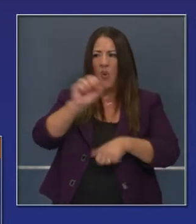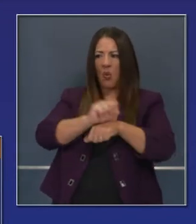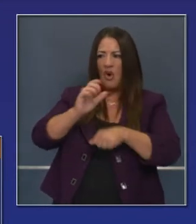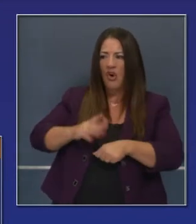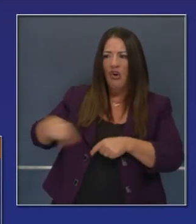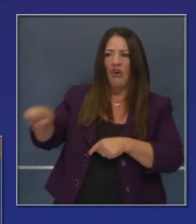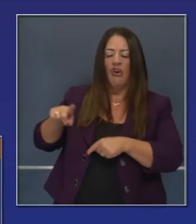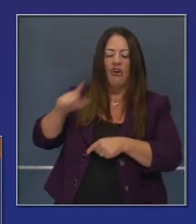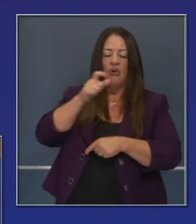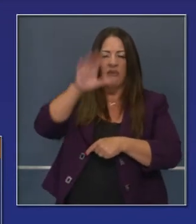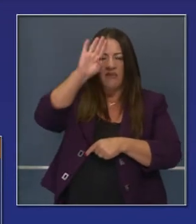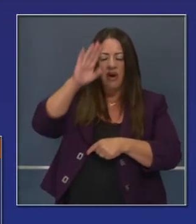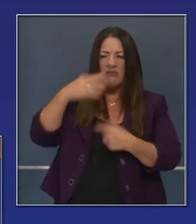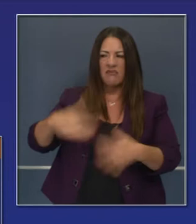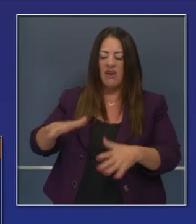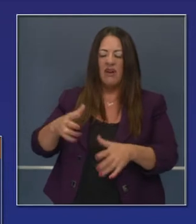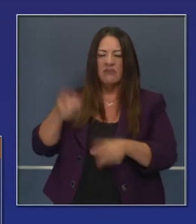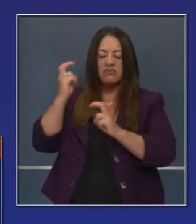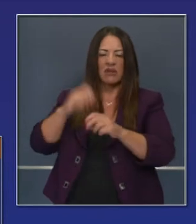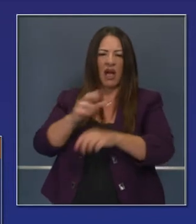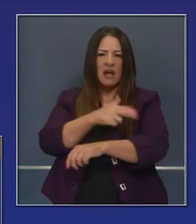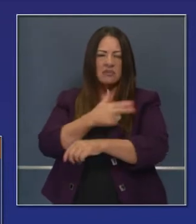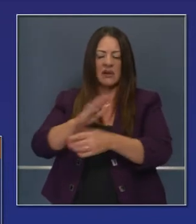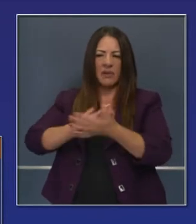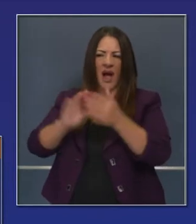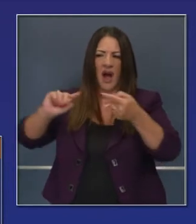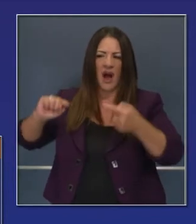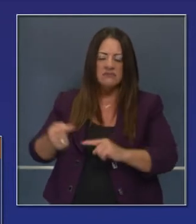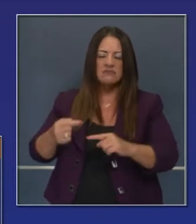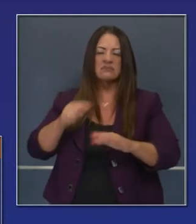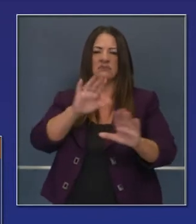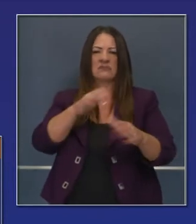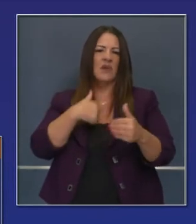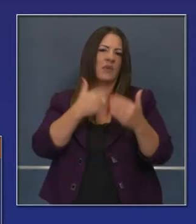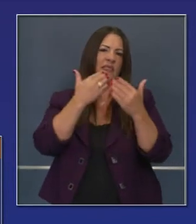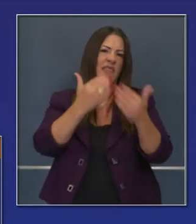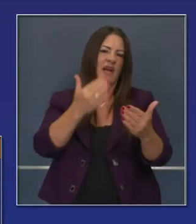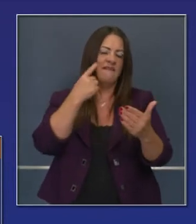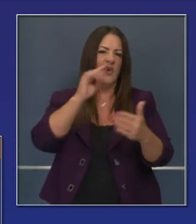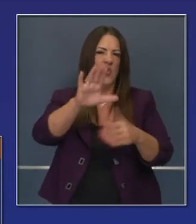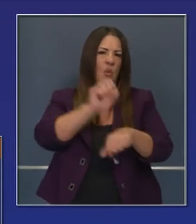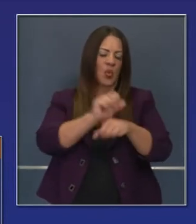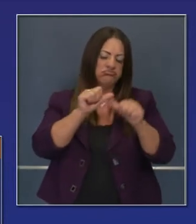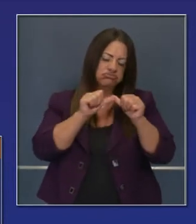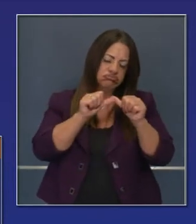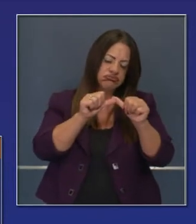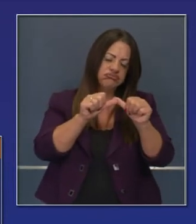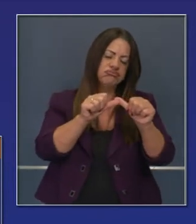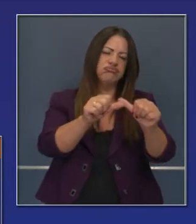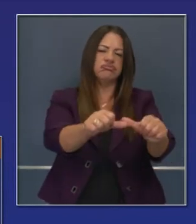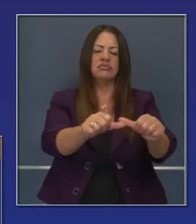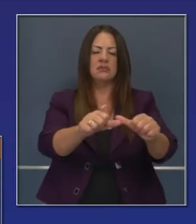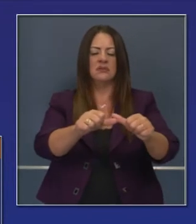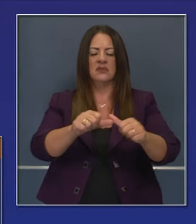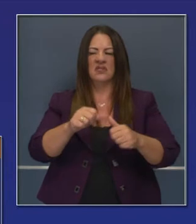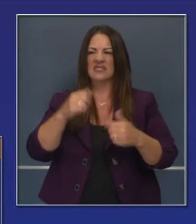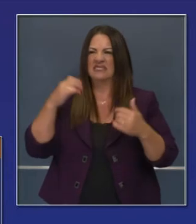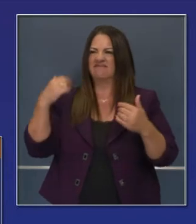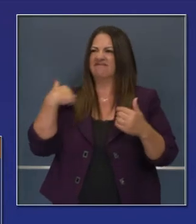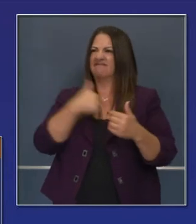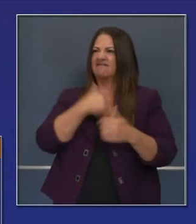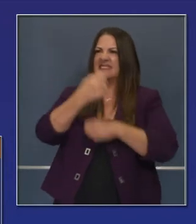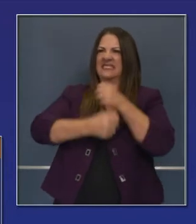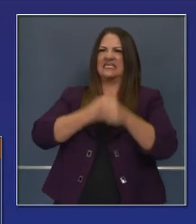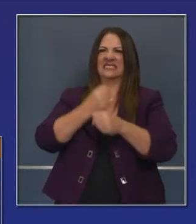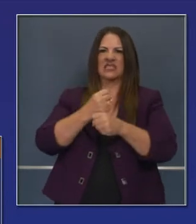cuando uno de sus hermanos o hermanas es lesionado. Así que gracias por seguir haciendo este trabajo extraordinario que han estado haciendo en